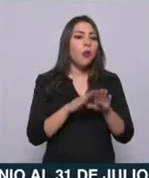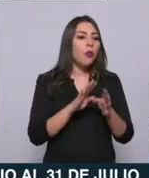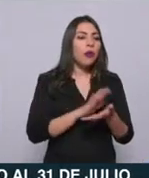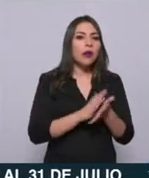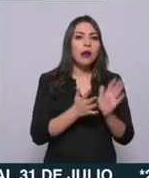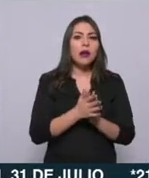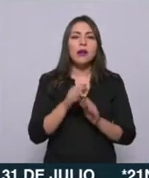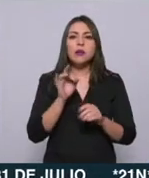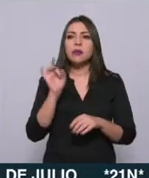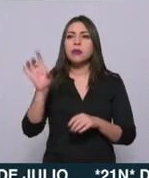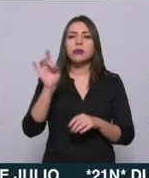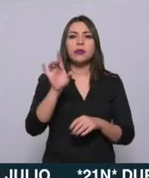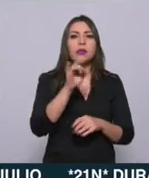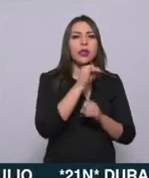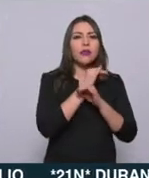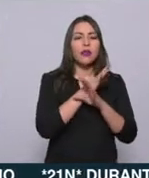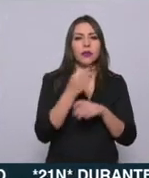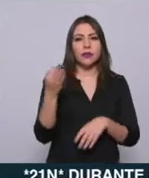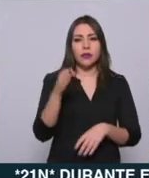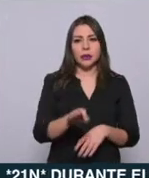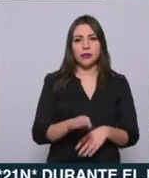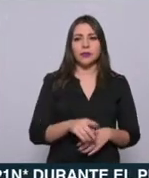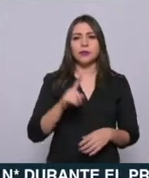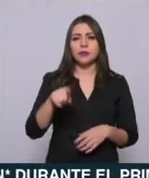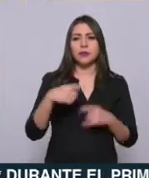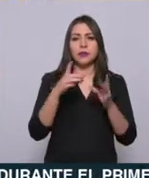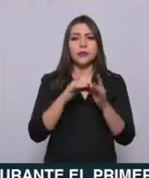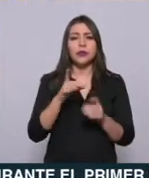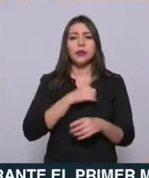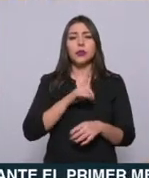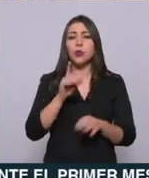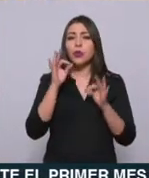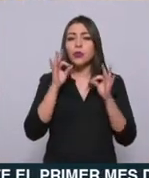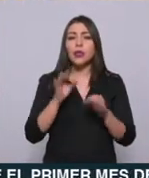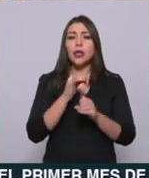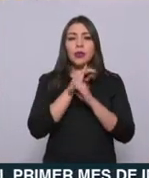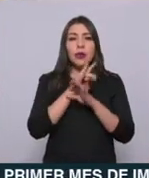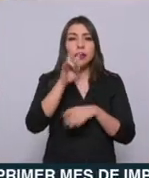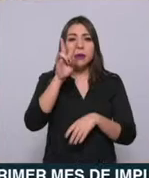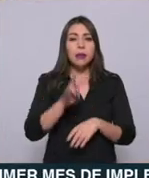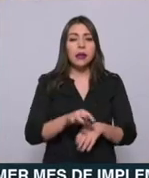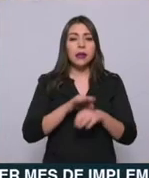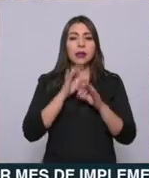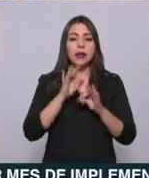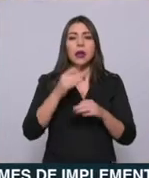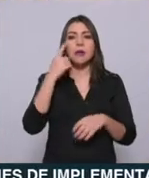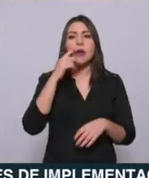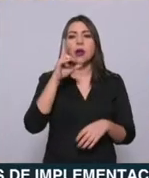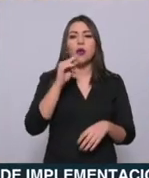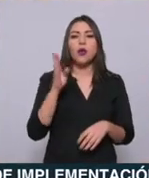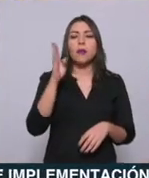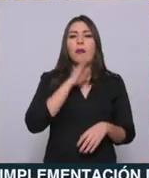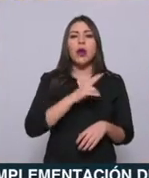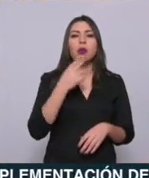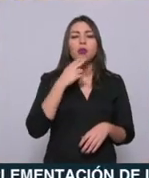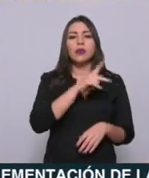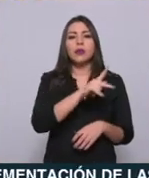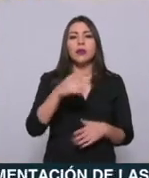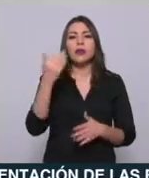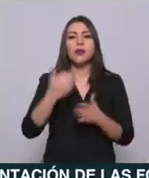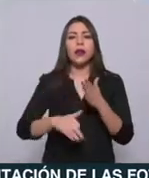Explicó que solo la información verdadera y verificada puede ayudar a superar el mal uso del poder y las faltas de